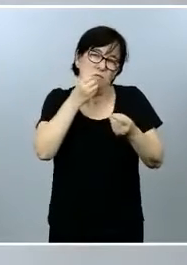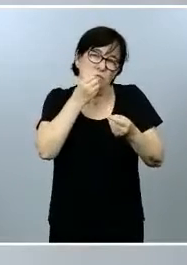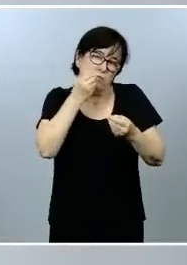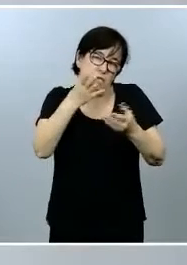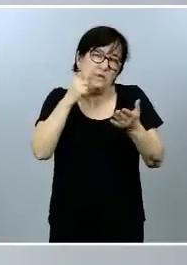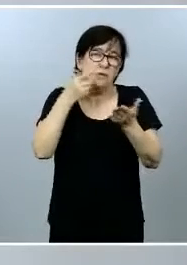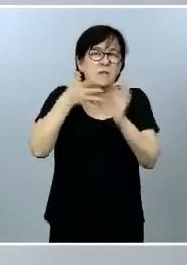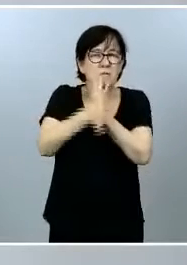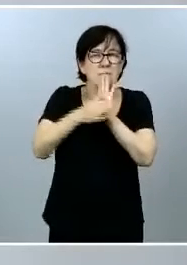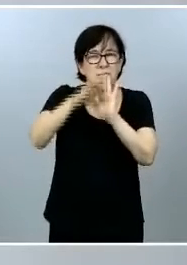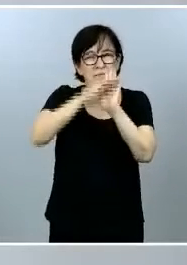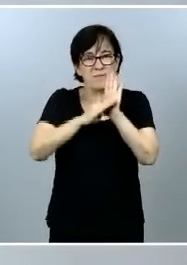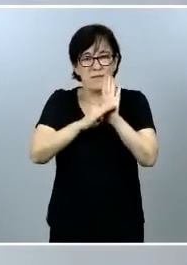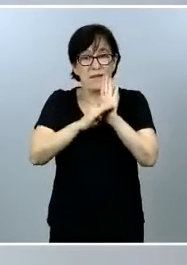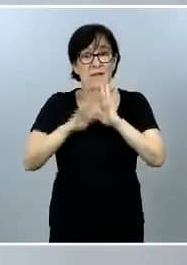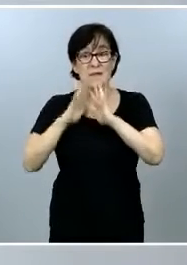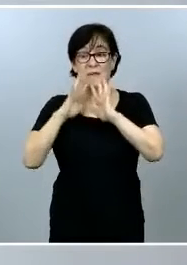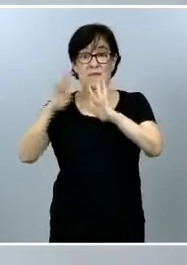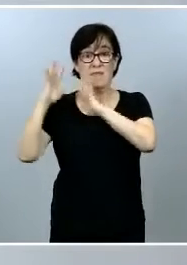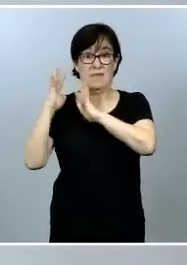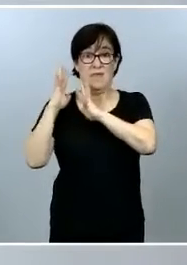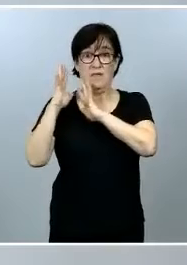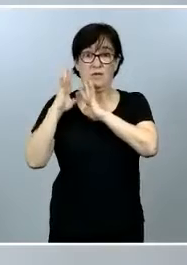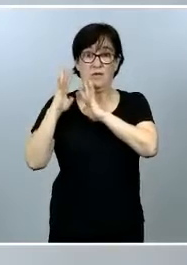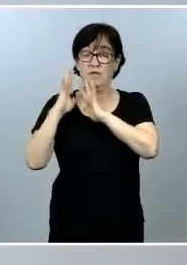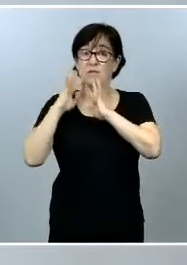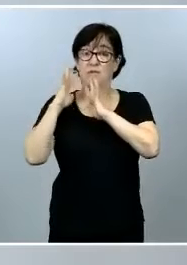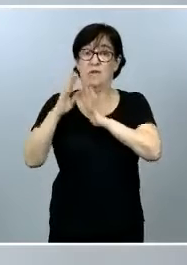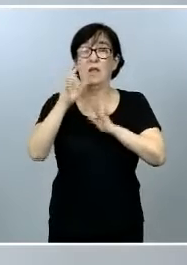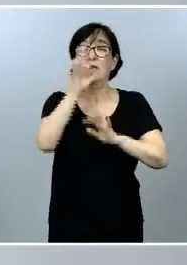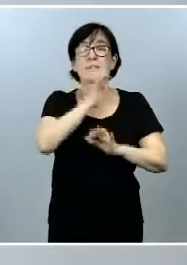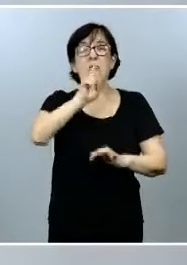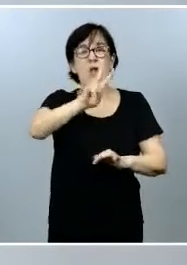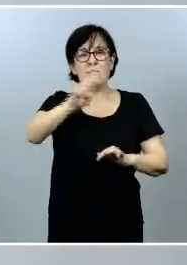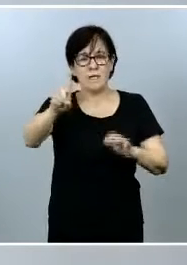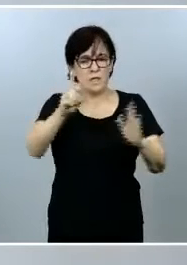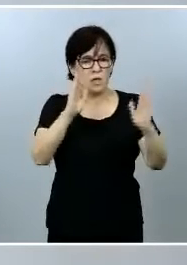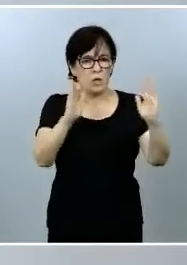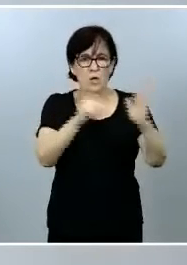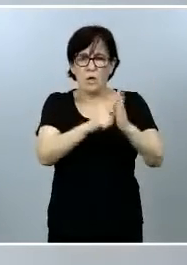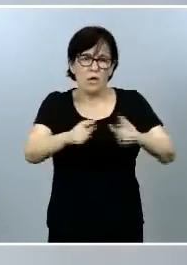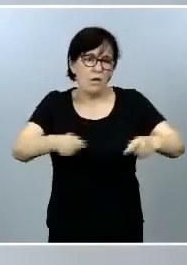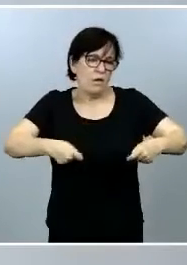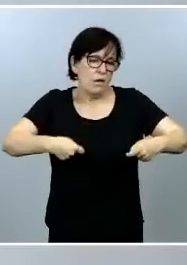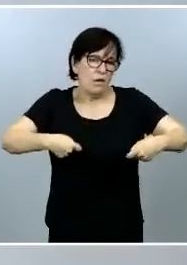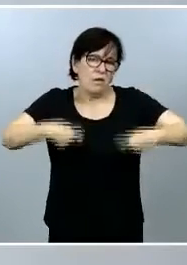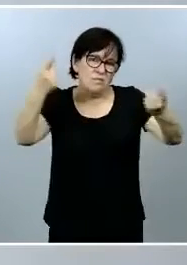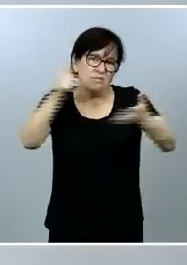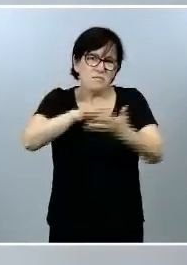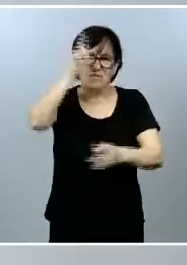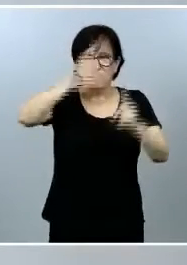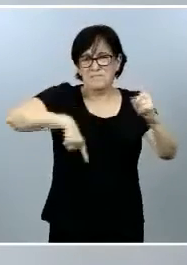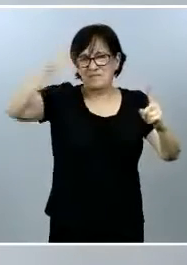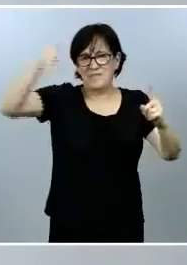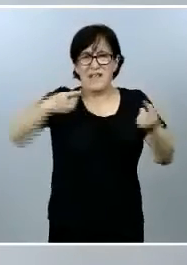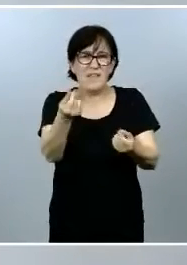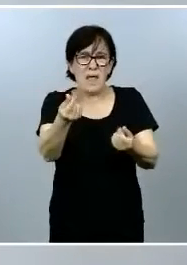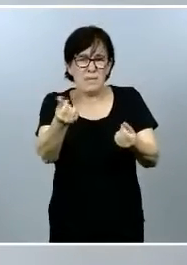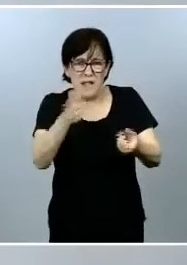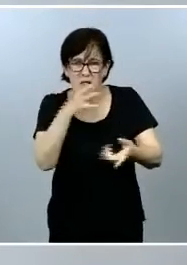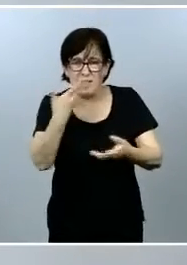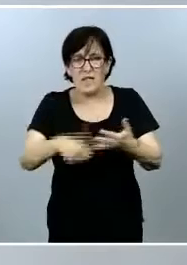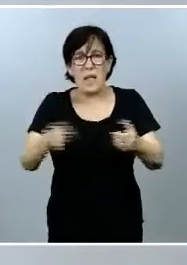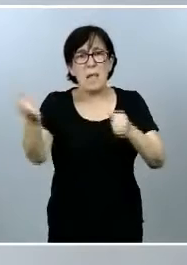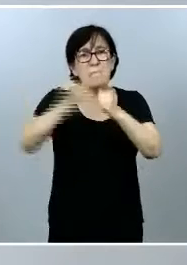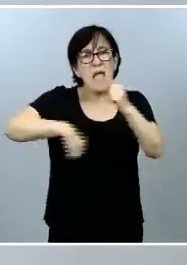La primera década del siglo XXI fue la década con mayor volatilidad de precios de materias tan importantes como metales,